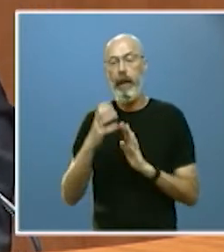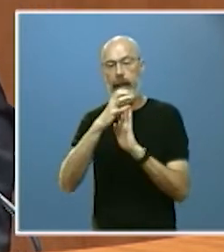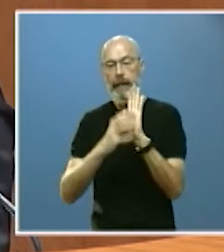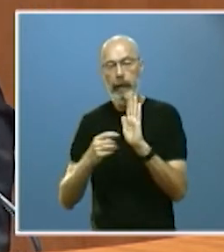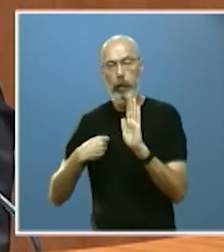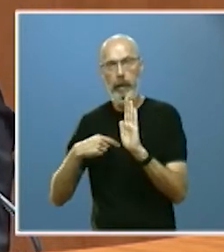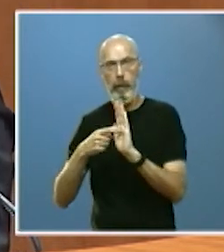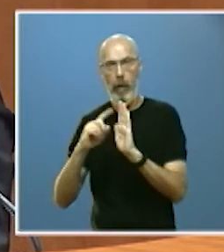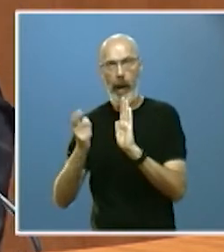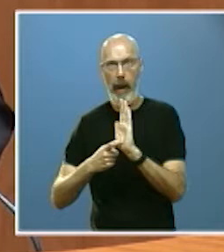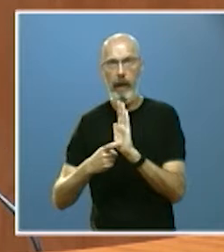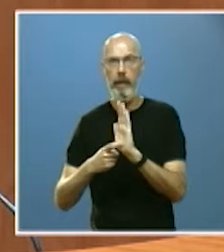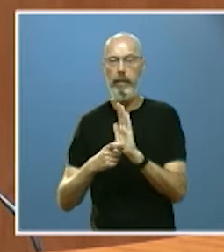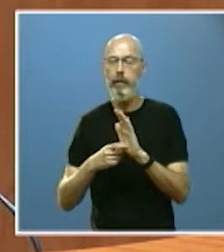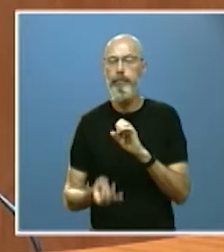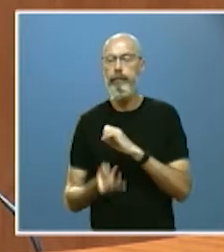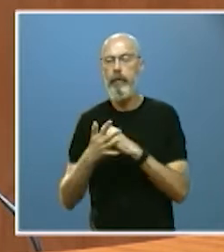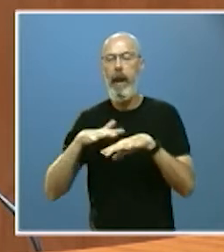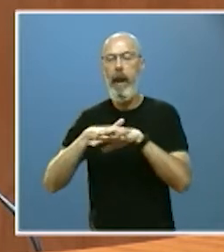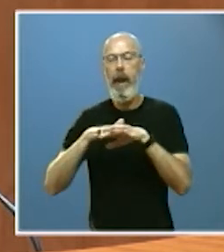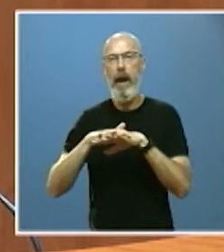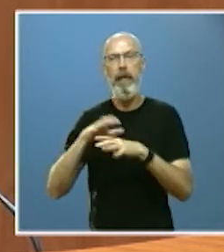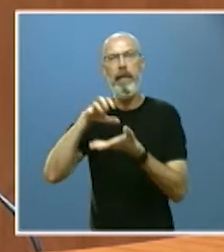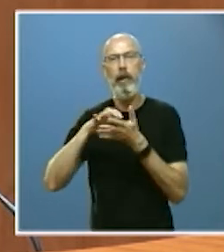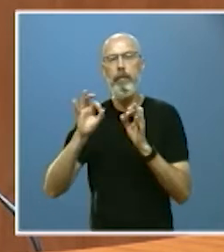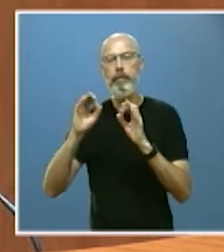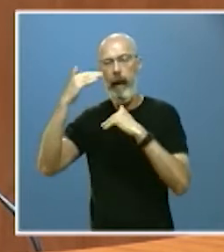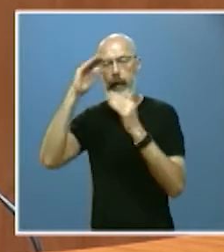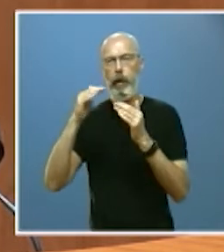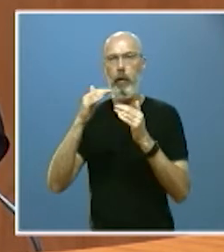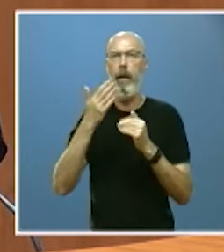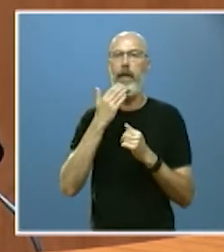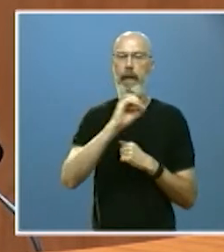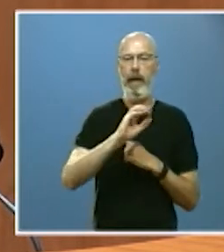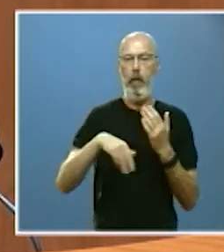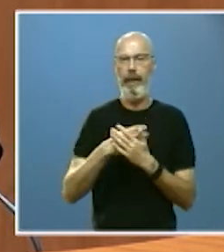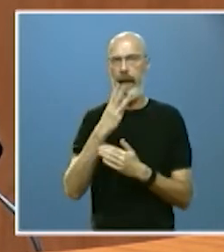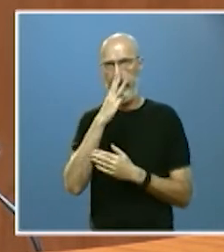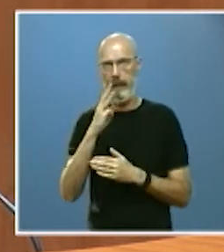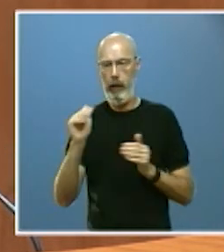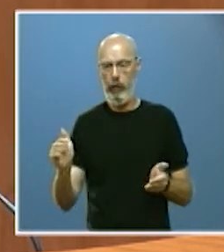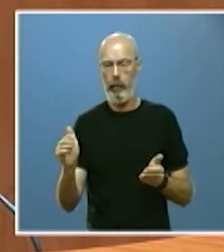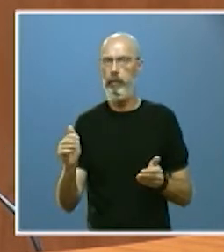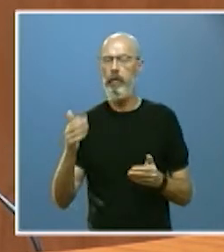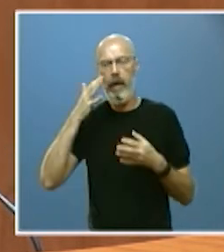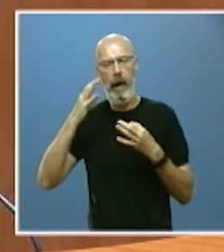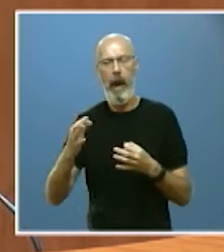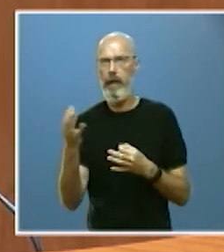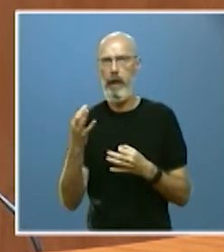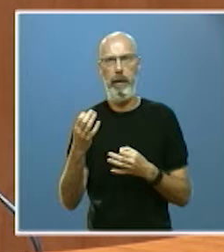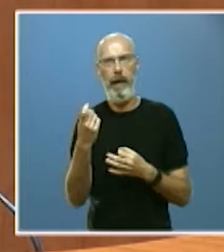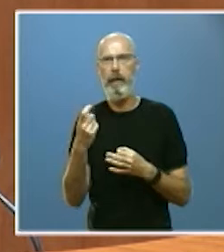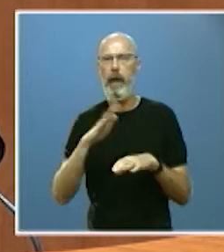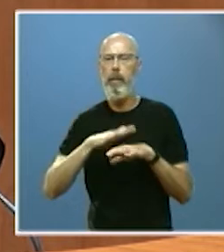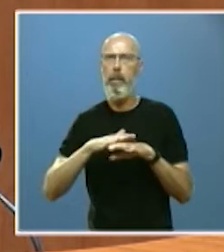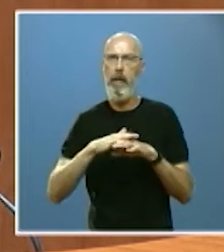de centros de atención a los menores de 0 a 3 años que es imprescindible para hacer real el derecho a la conciliación en Castilla y León existen en